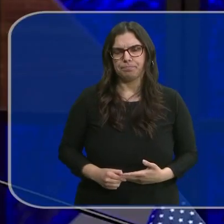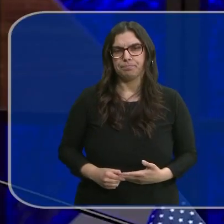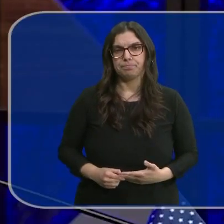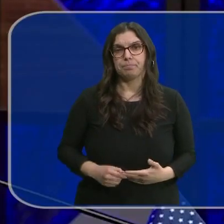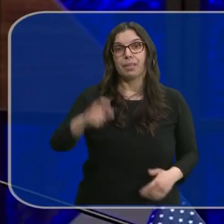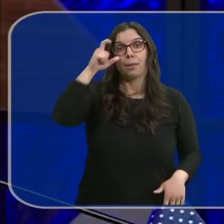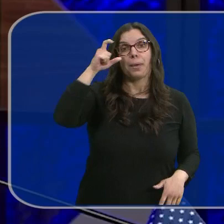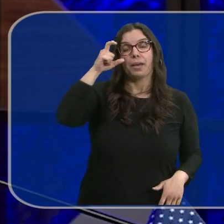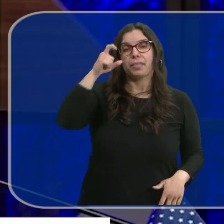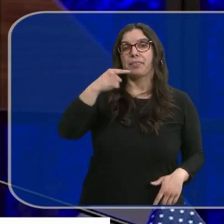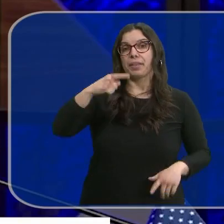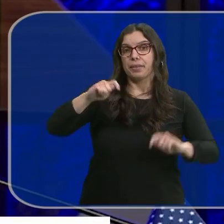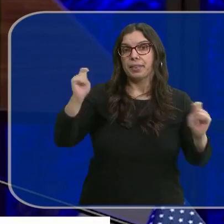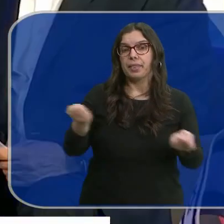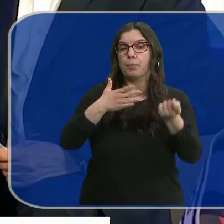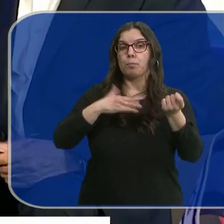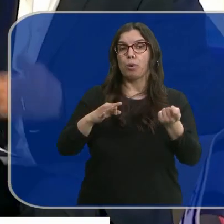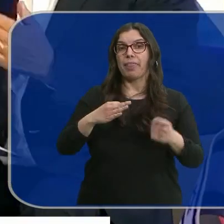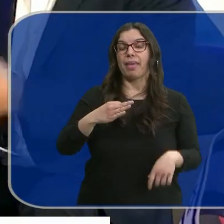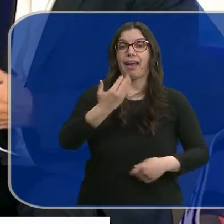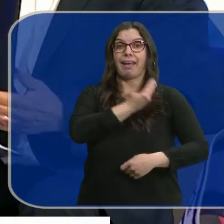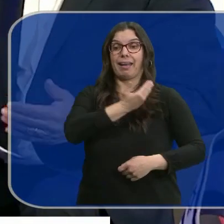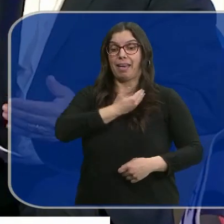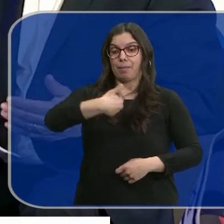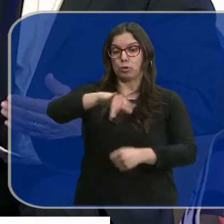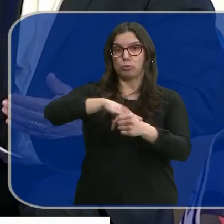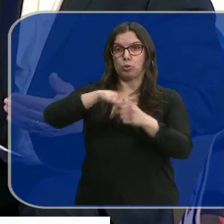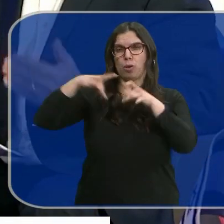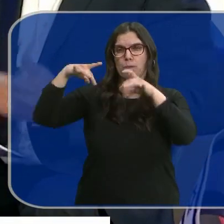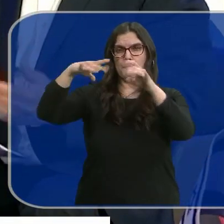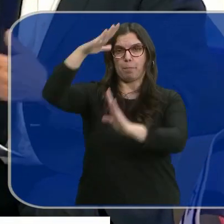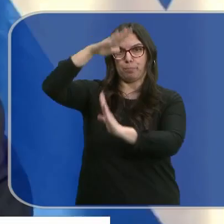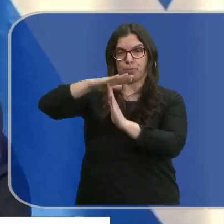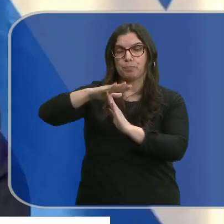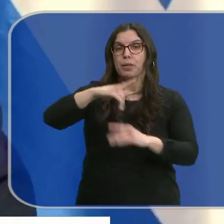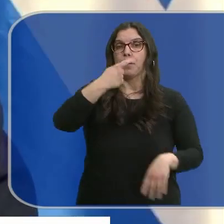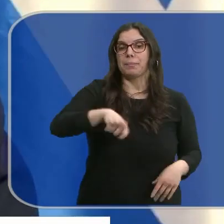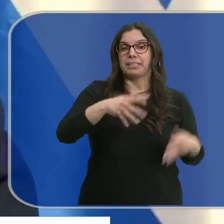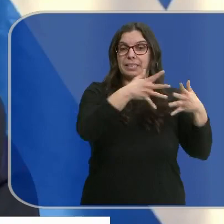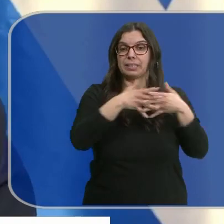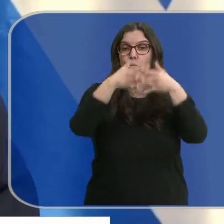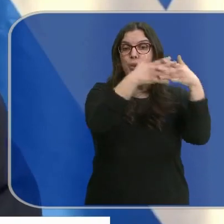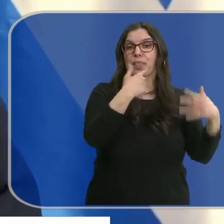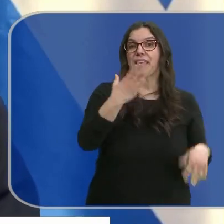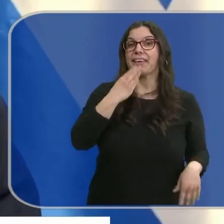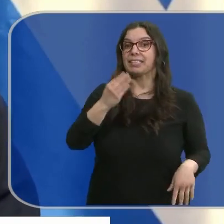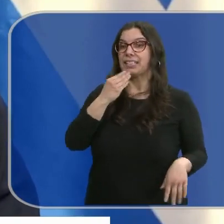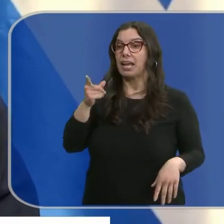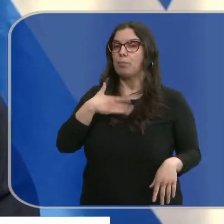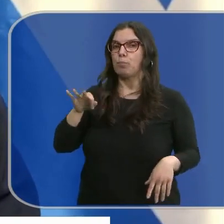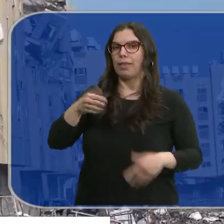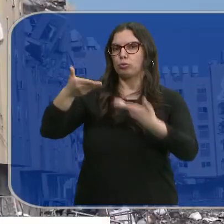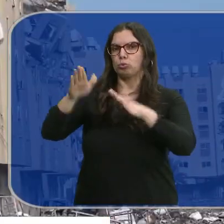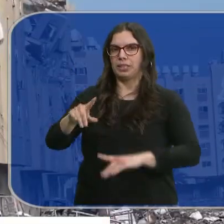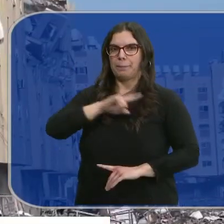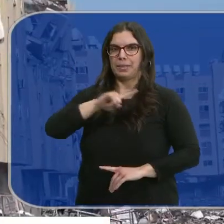Y Joe Biden ha anunciado un posible alto el fuego en Gaza para el próximo lunes. El presidente de Estados Unidos ha revelado que Israel podría suspender su